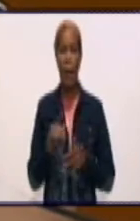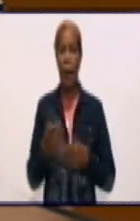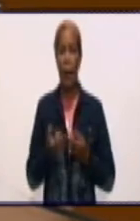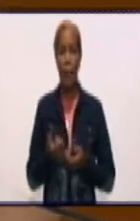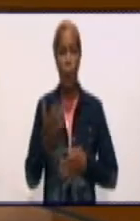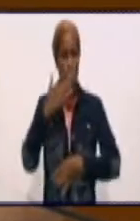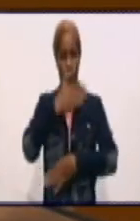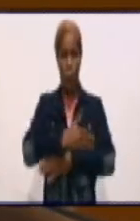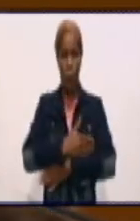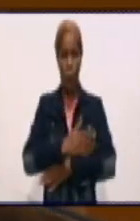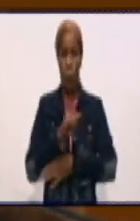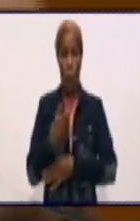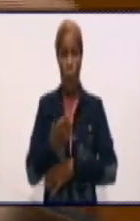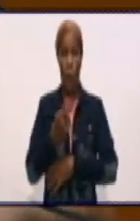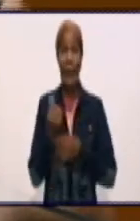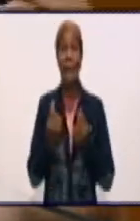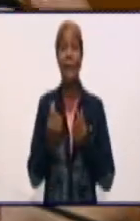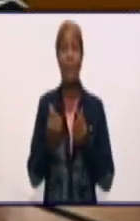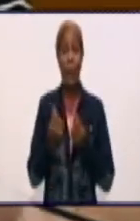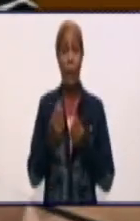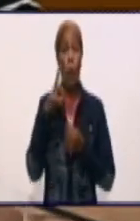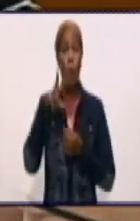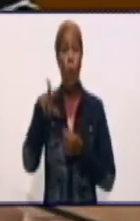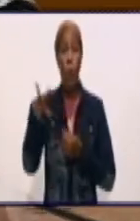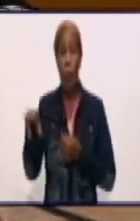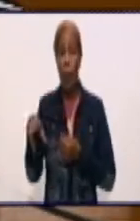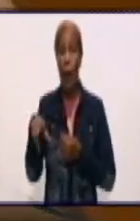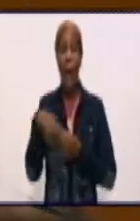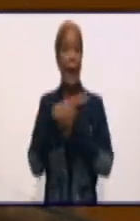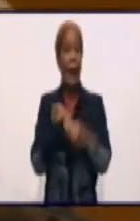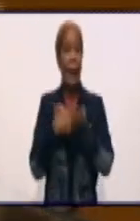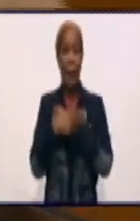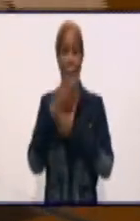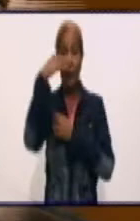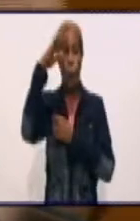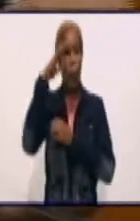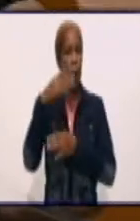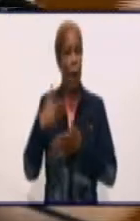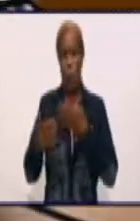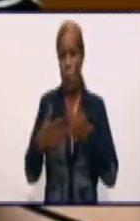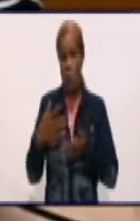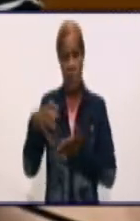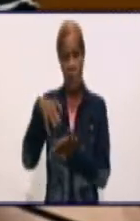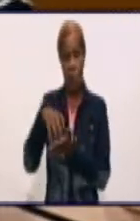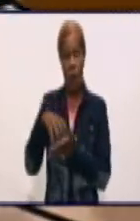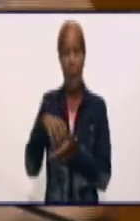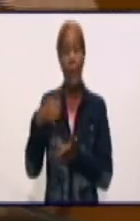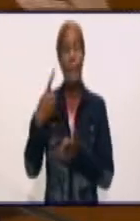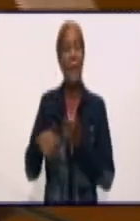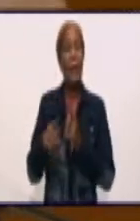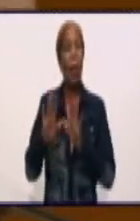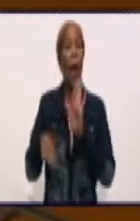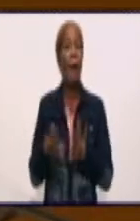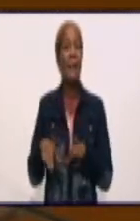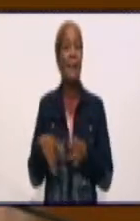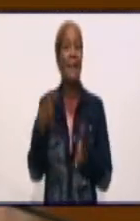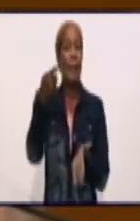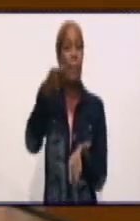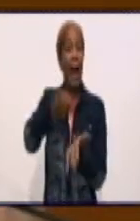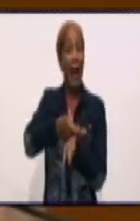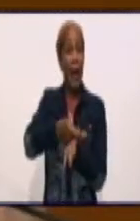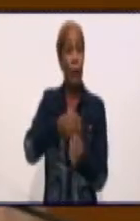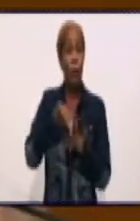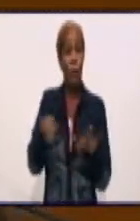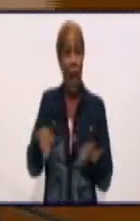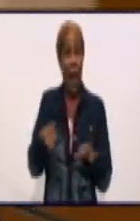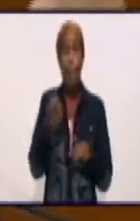Es que en ocasiones está comprado el producto, está ya pagado el producto y no puede llegar a Cuba.